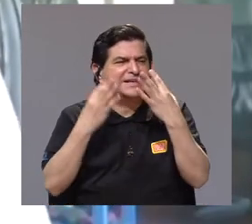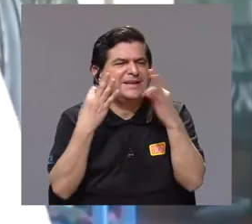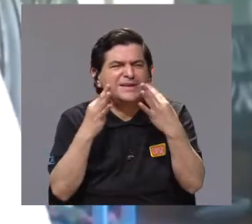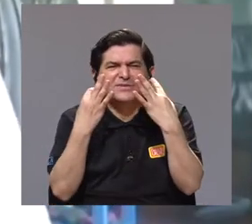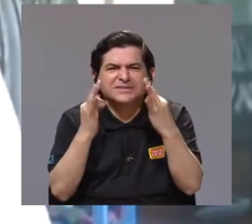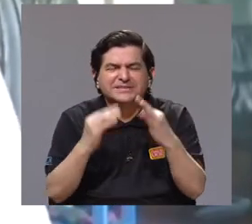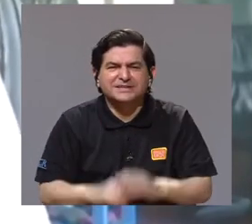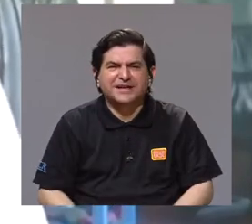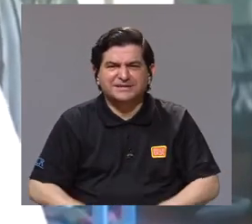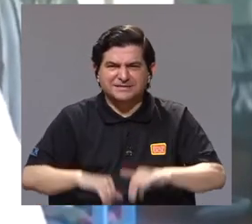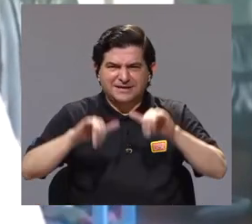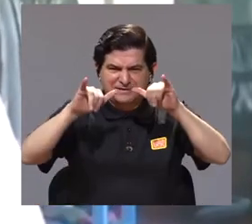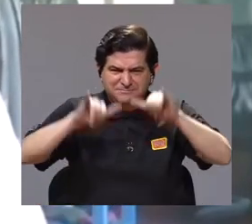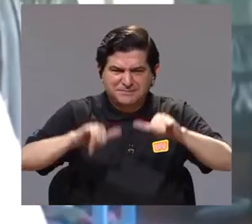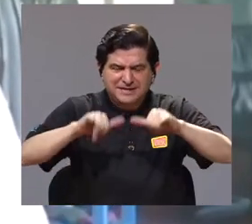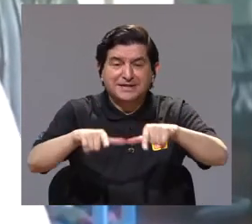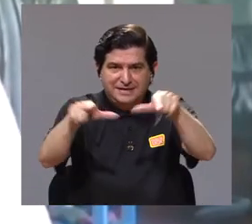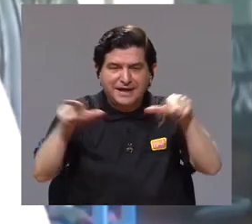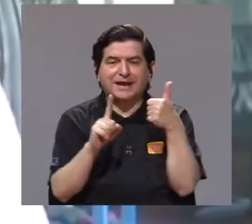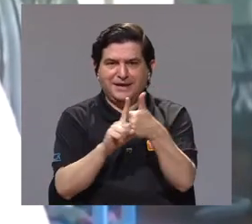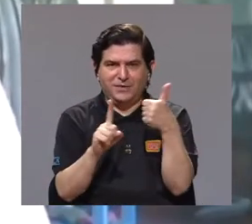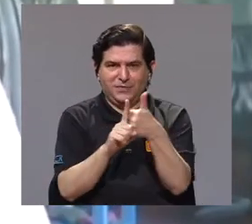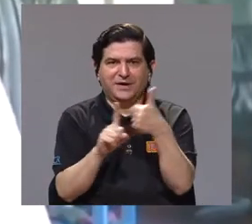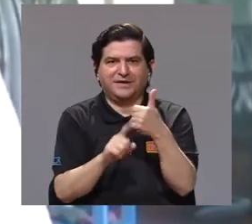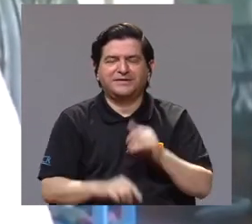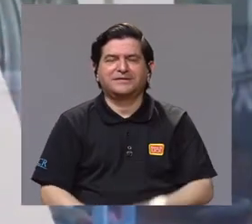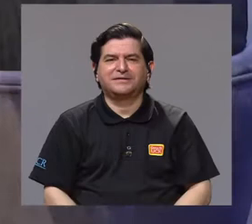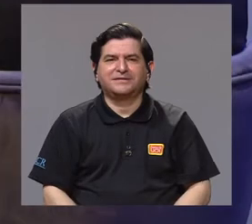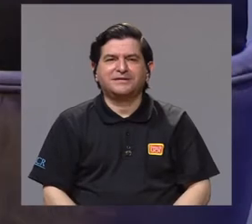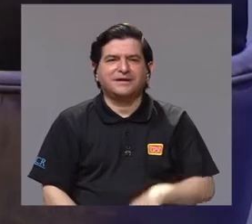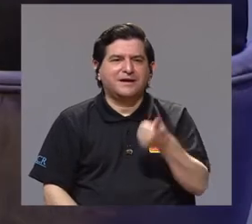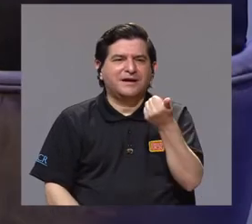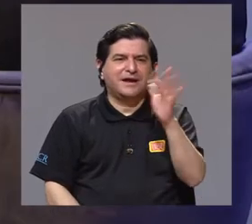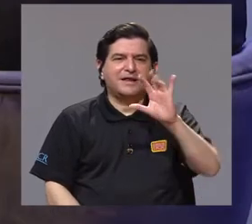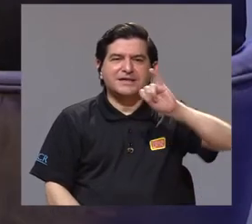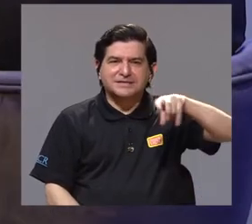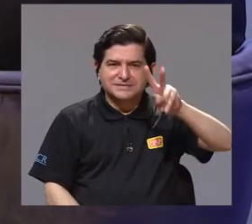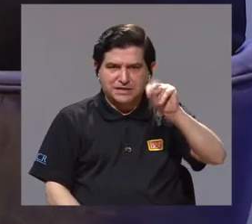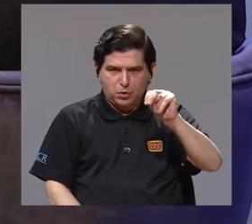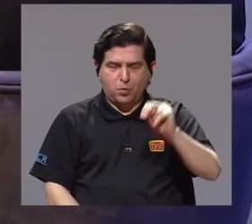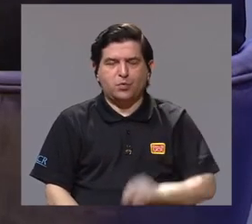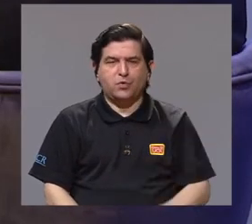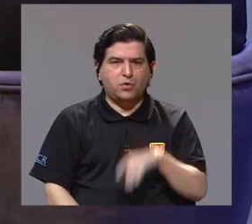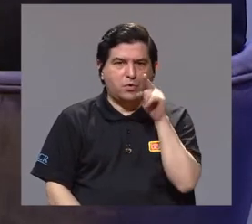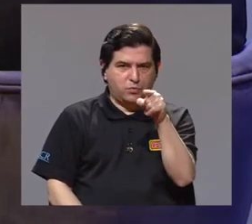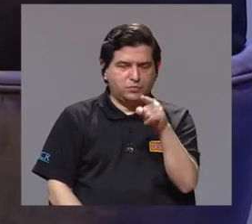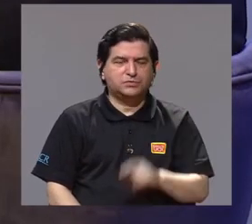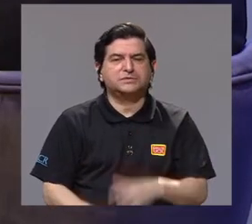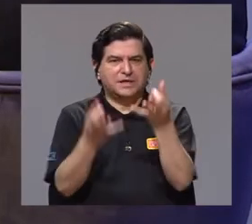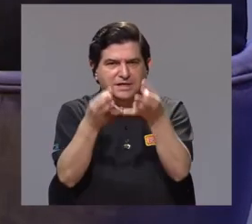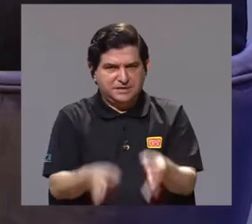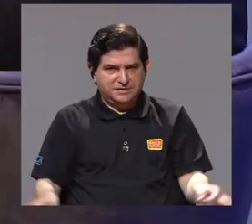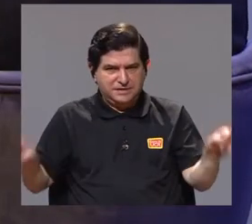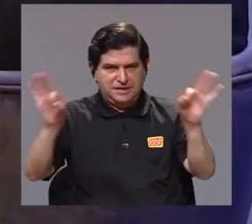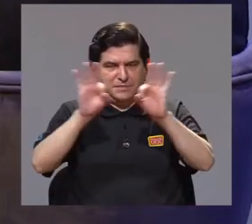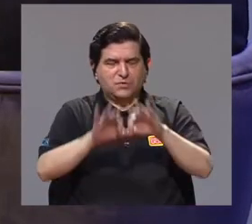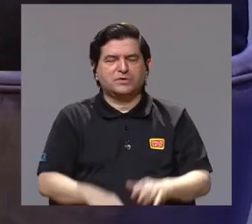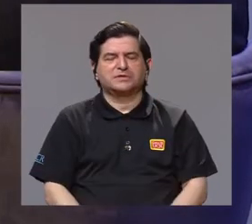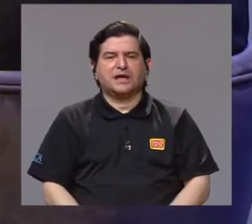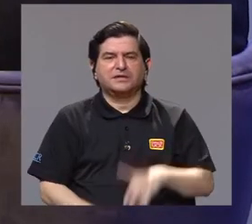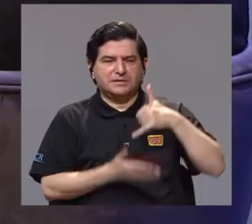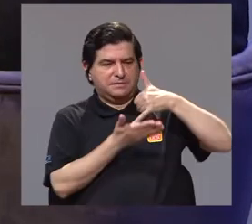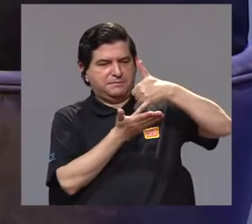Y lo que se busca es eso, que la conservación sea local. El pasado 15 de junio, usted recibió un